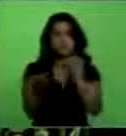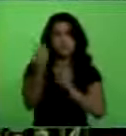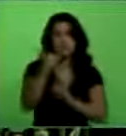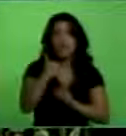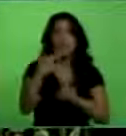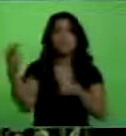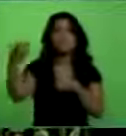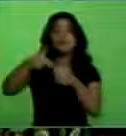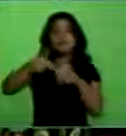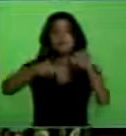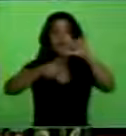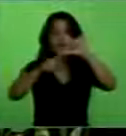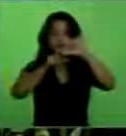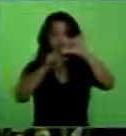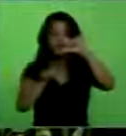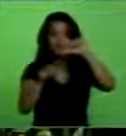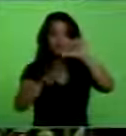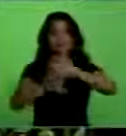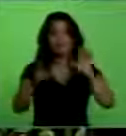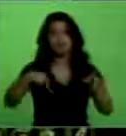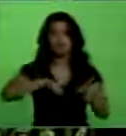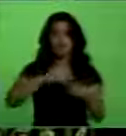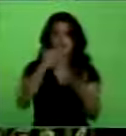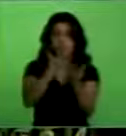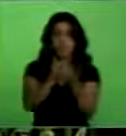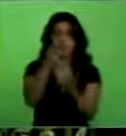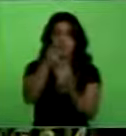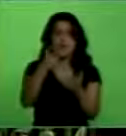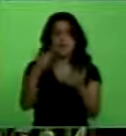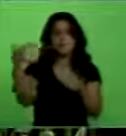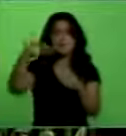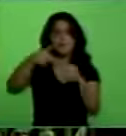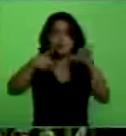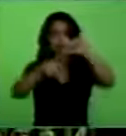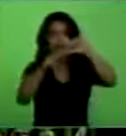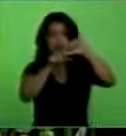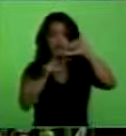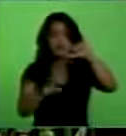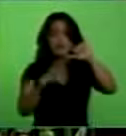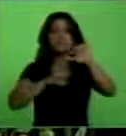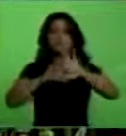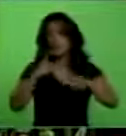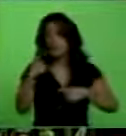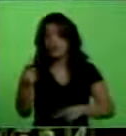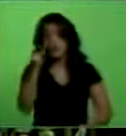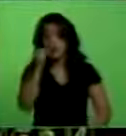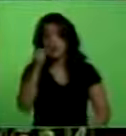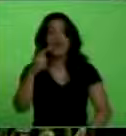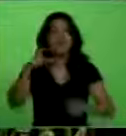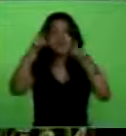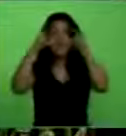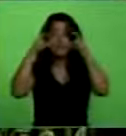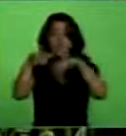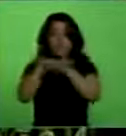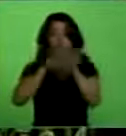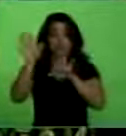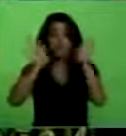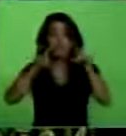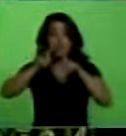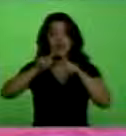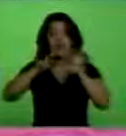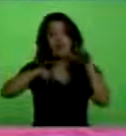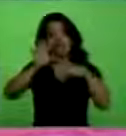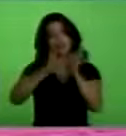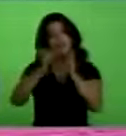Petrocaribe. Ya nosotros lo planteamos en Petrocaribe, está planteado, querido compañero Elías Agua, después del 14 de abril, ya será,